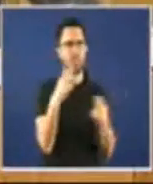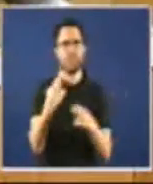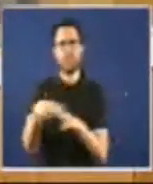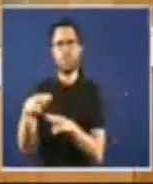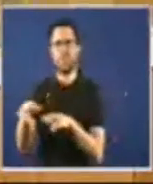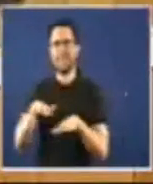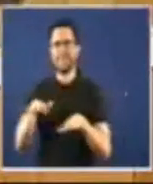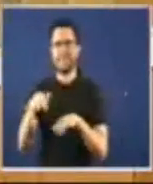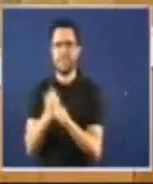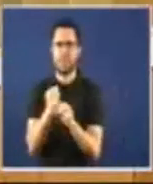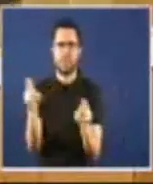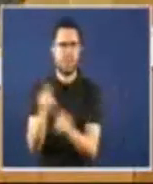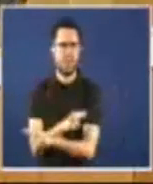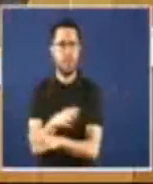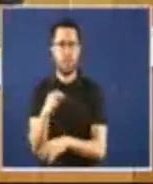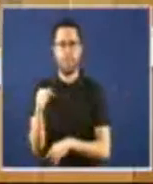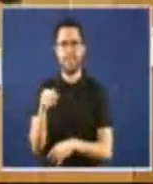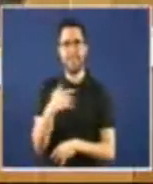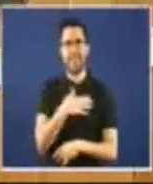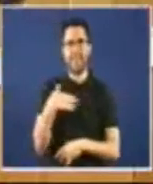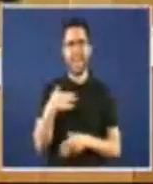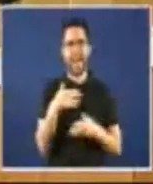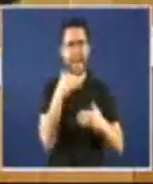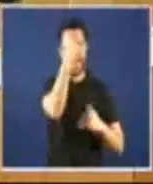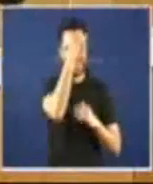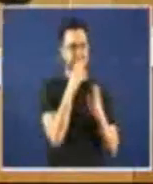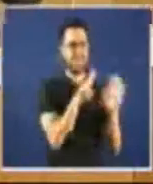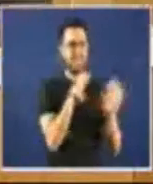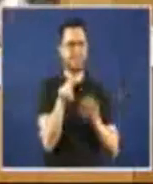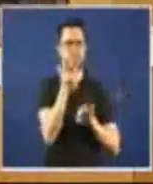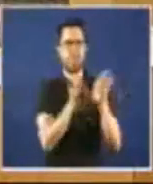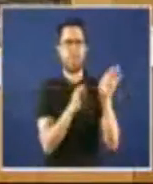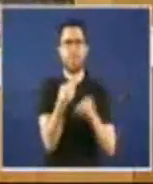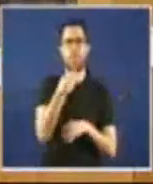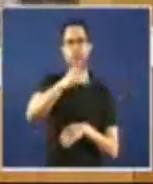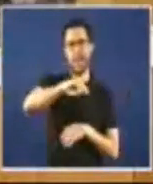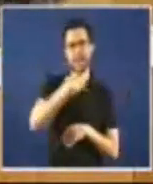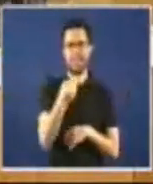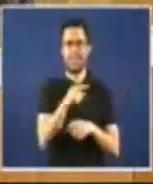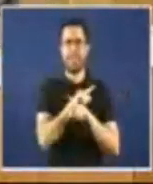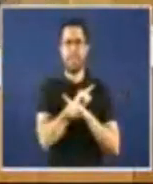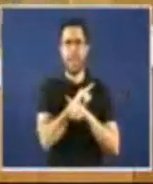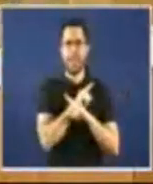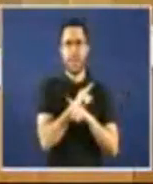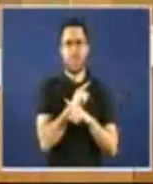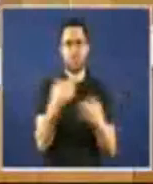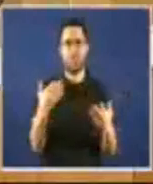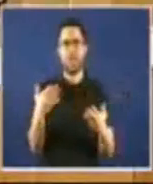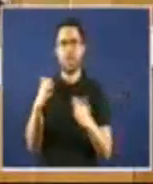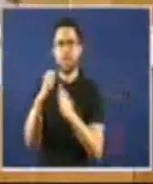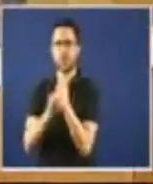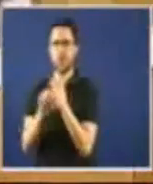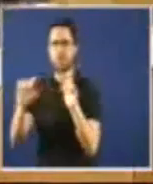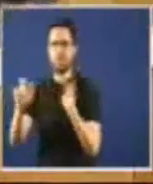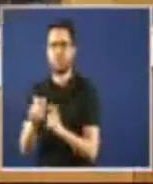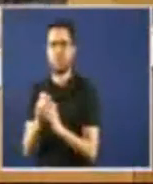indican que compra atender a un 77 mais por cento de parados con un 70 por cento menos de recursos. Ou en outras